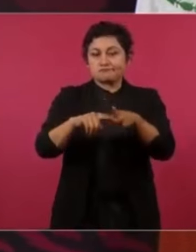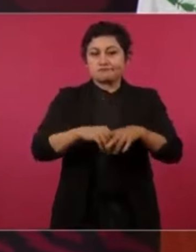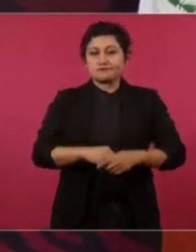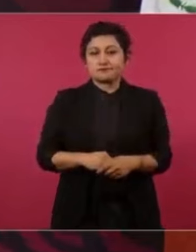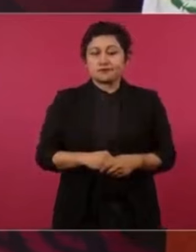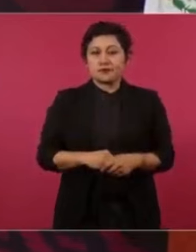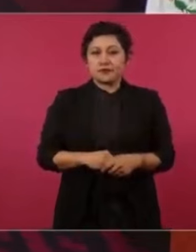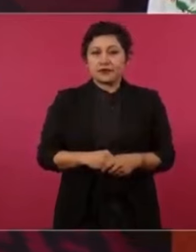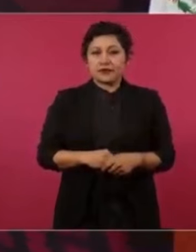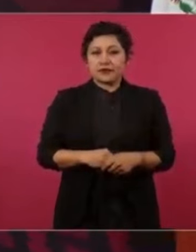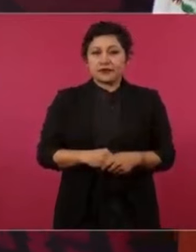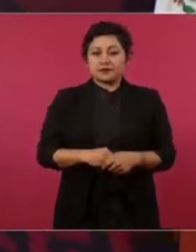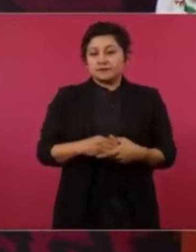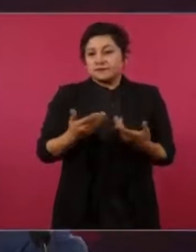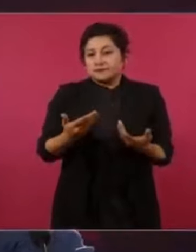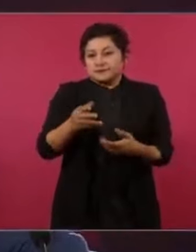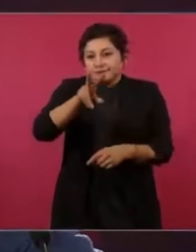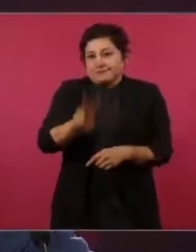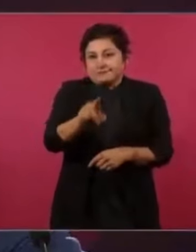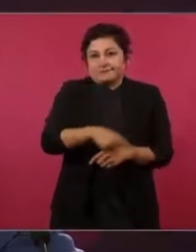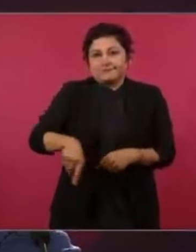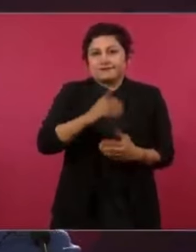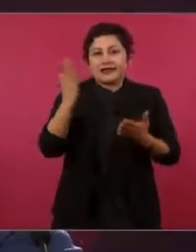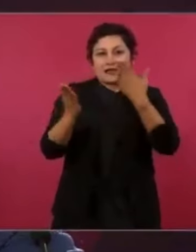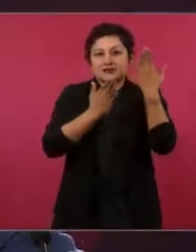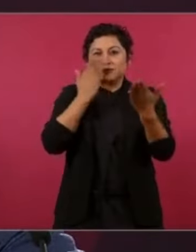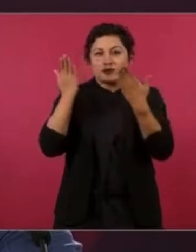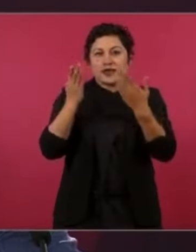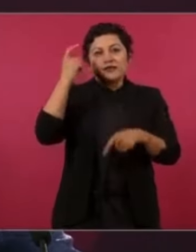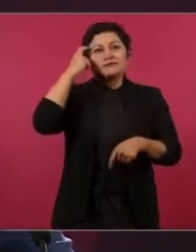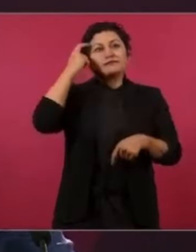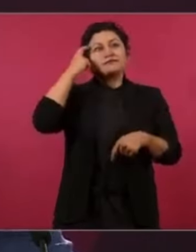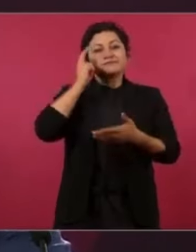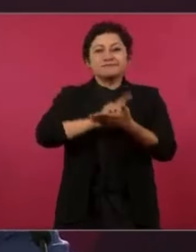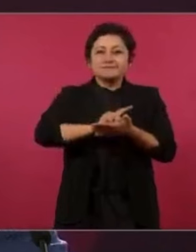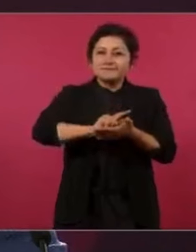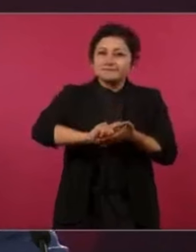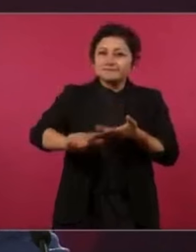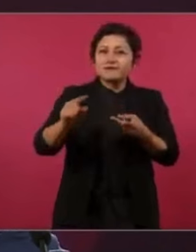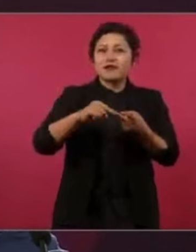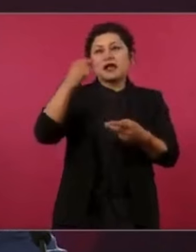Está lleno de frescura, de ideales,